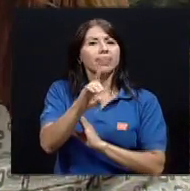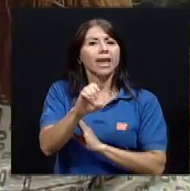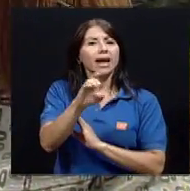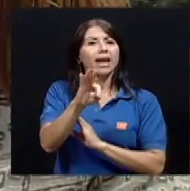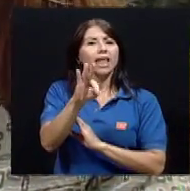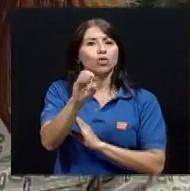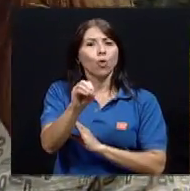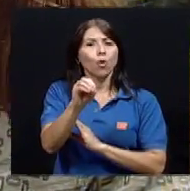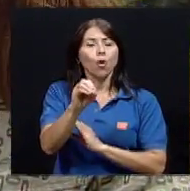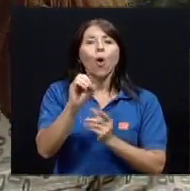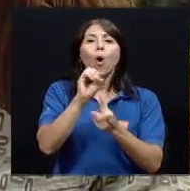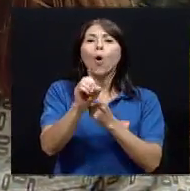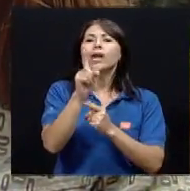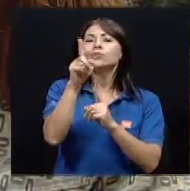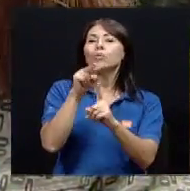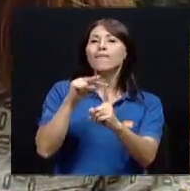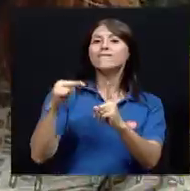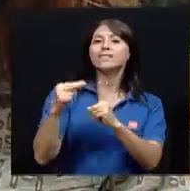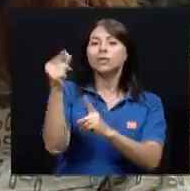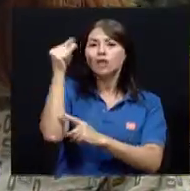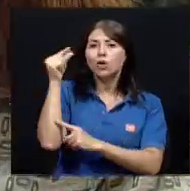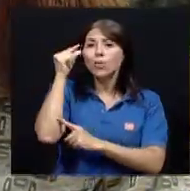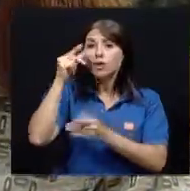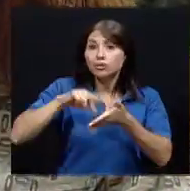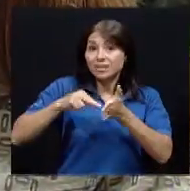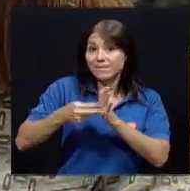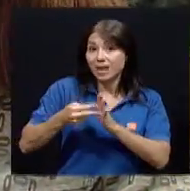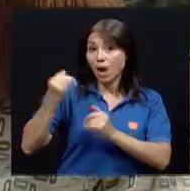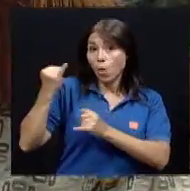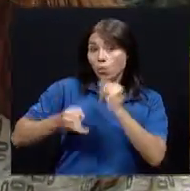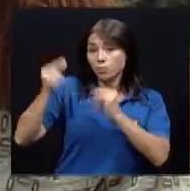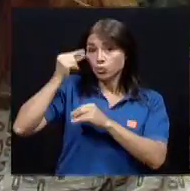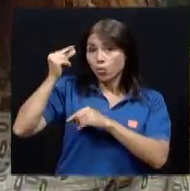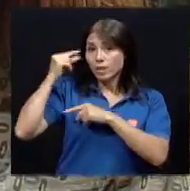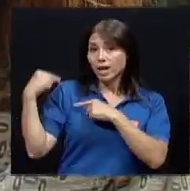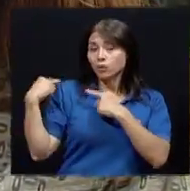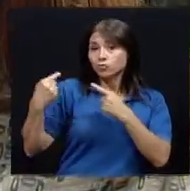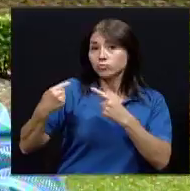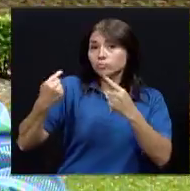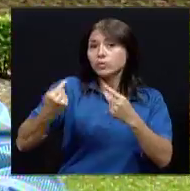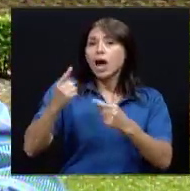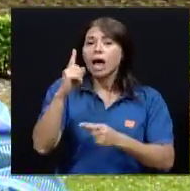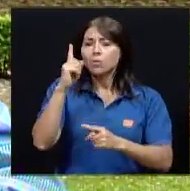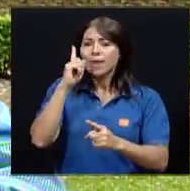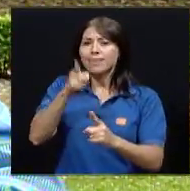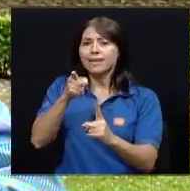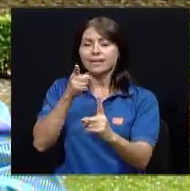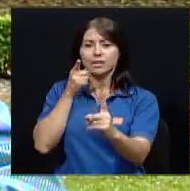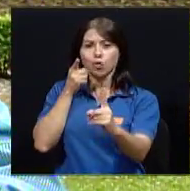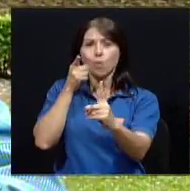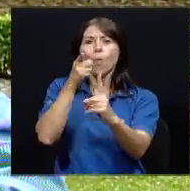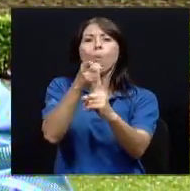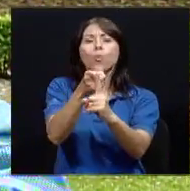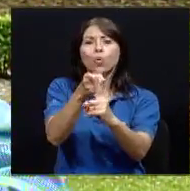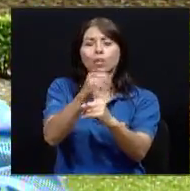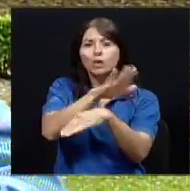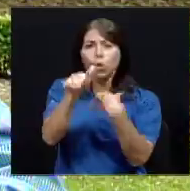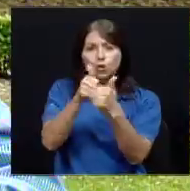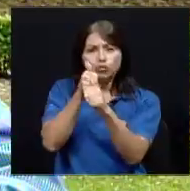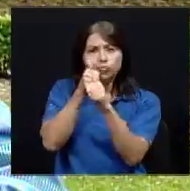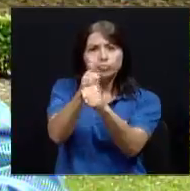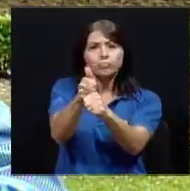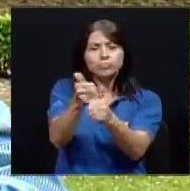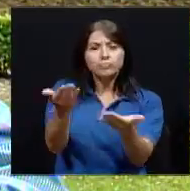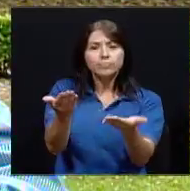lo largo de estos años o en estos últimos gobiernos ha habido como una directriz o un norte a seguir? Tal vez si lo visibilizamos. Yo diría que no